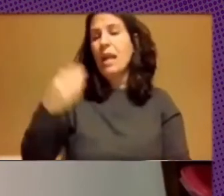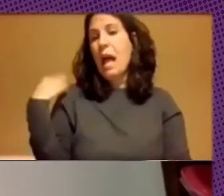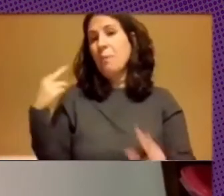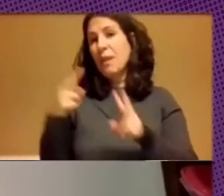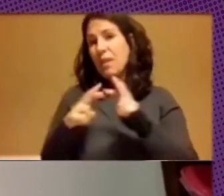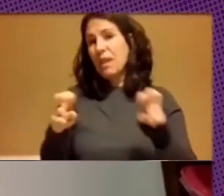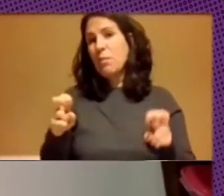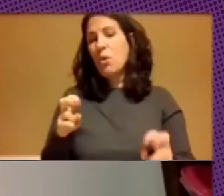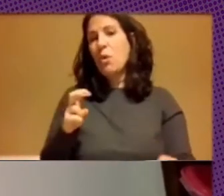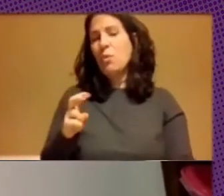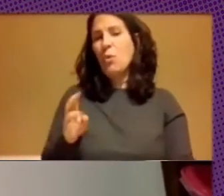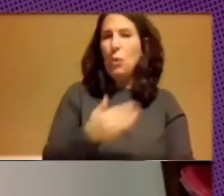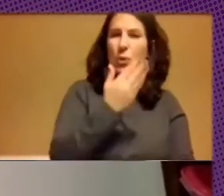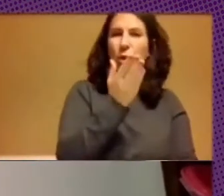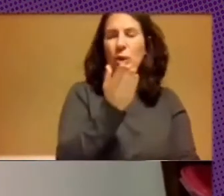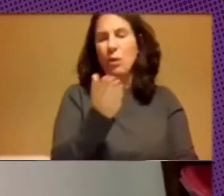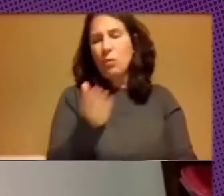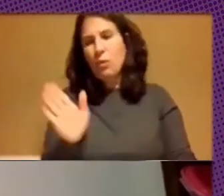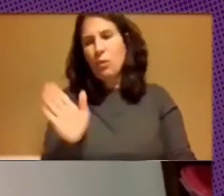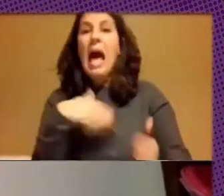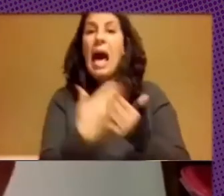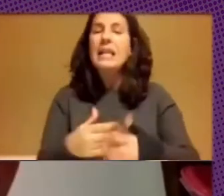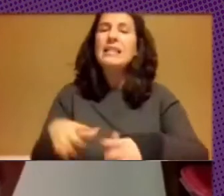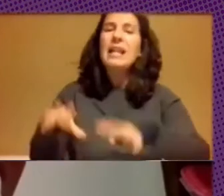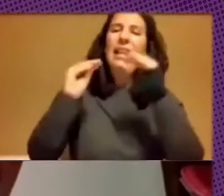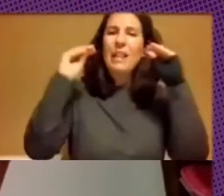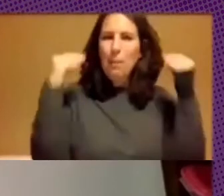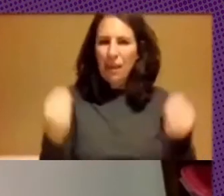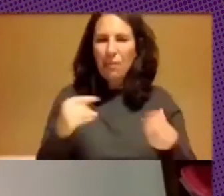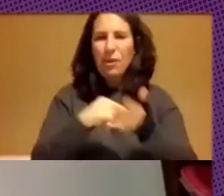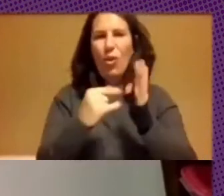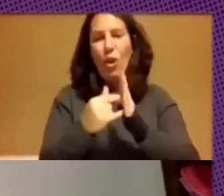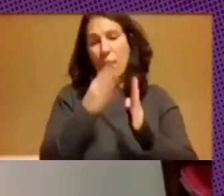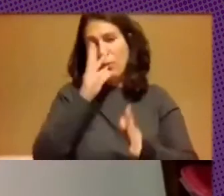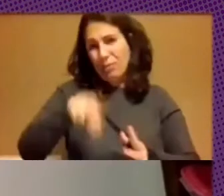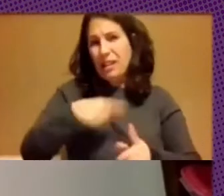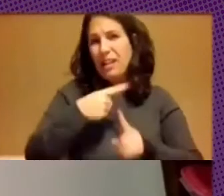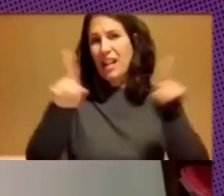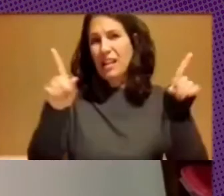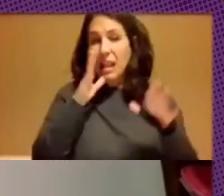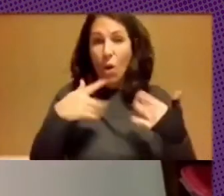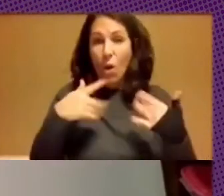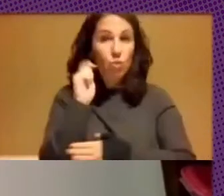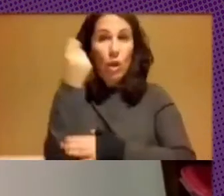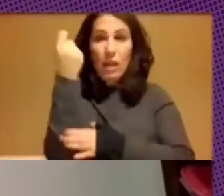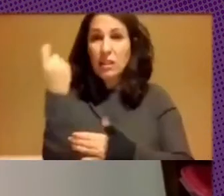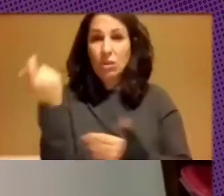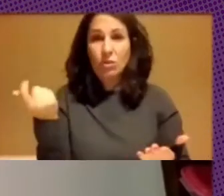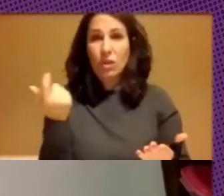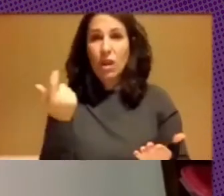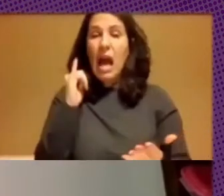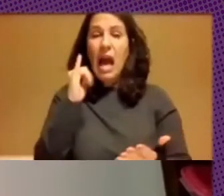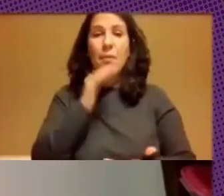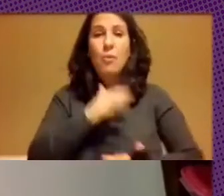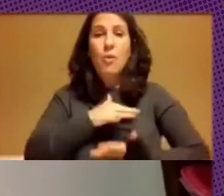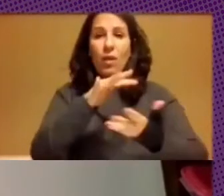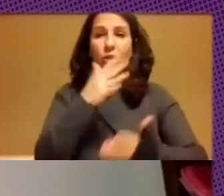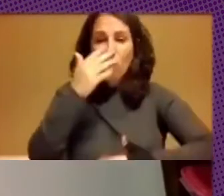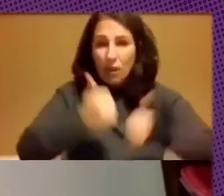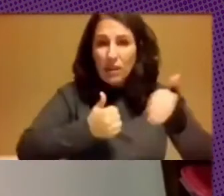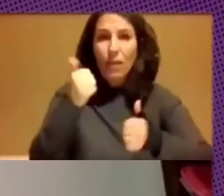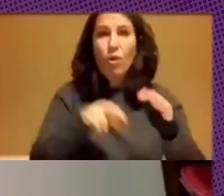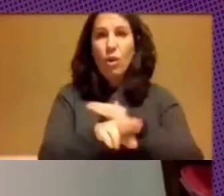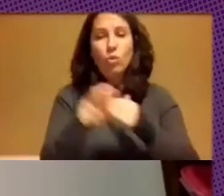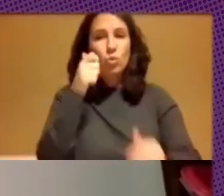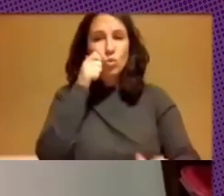tuvo sus valvenes hasta que entendieron la metodología que era diferente y hoy por hoy es un éxito. Y tenés proveedores compitiendo con recursos humanos